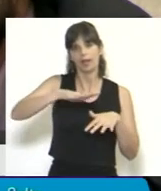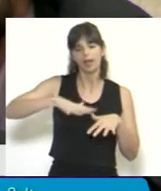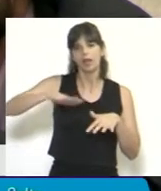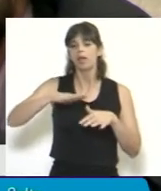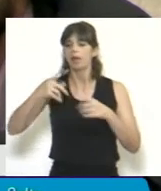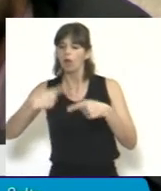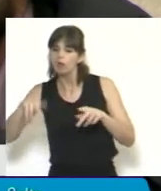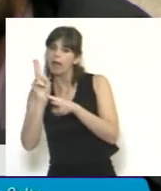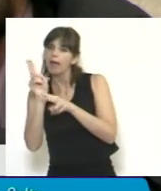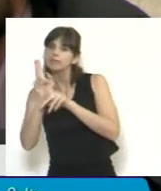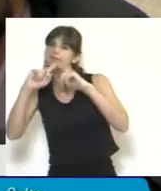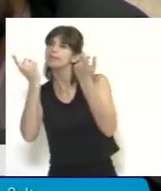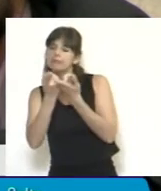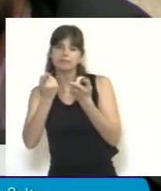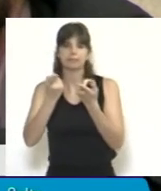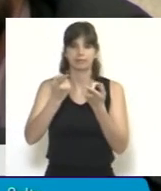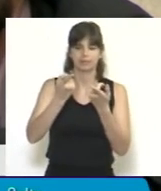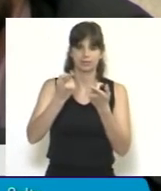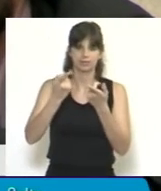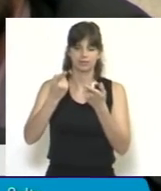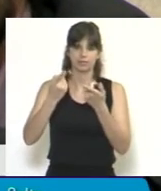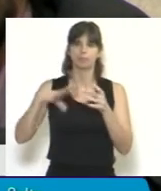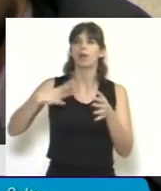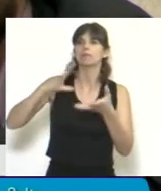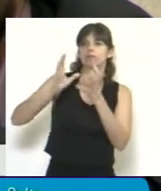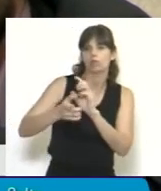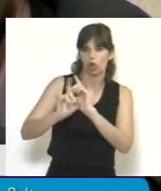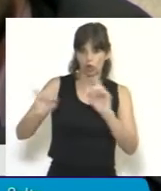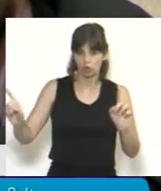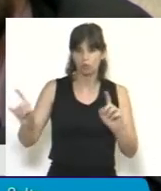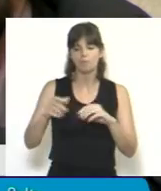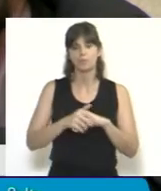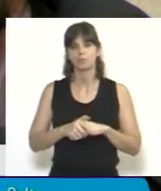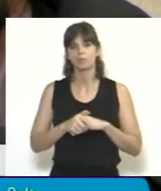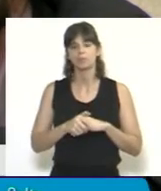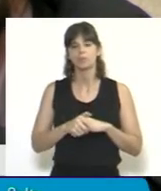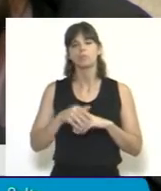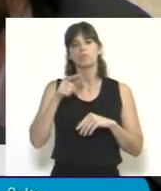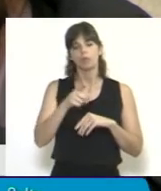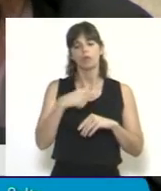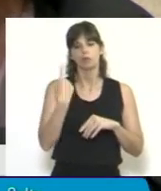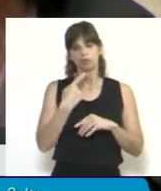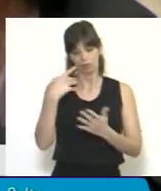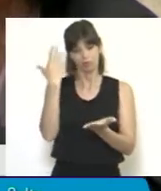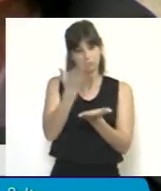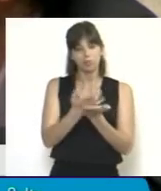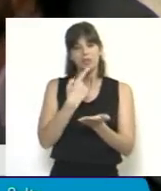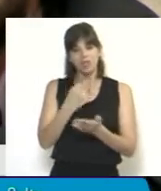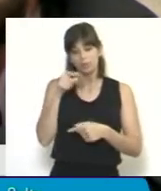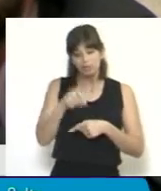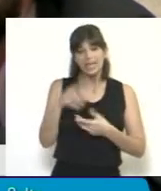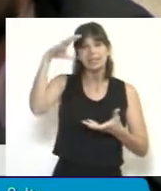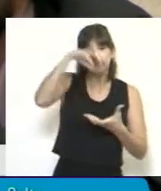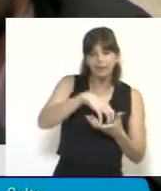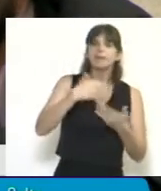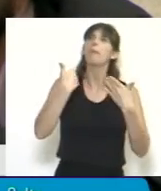Hemos planteado que en ningún caso esta empresa estatal pueda tercerizar, privatizar o